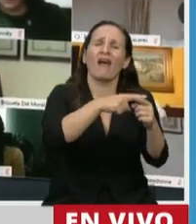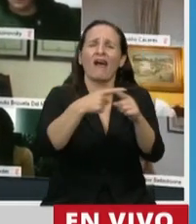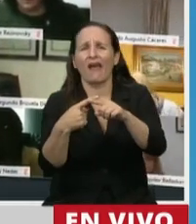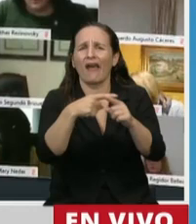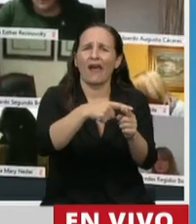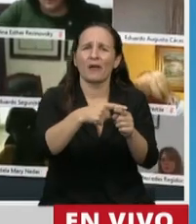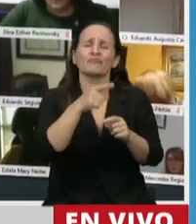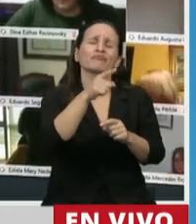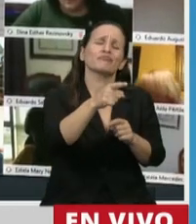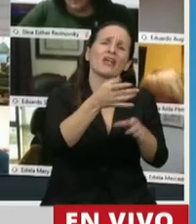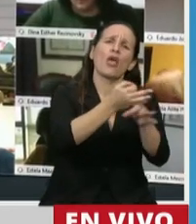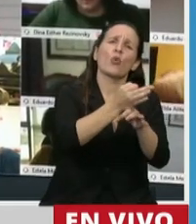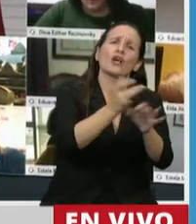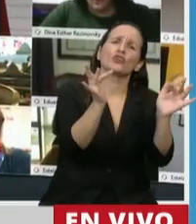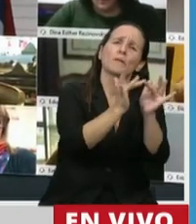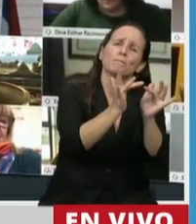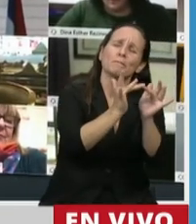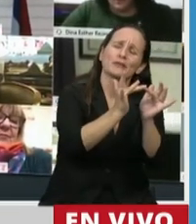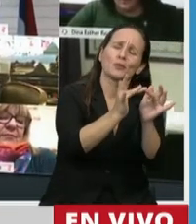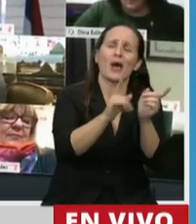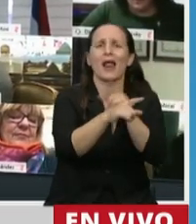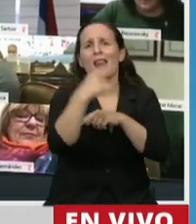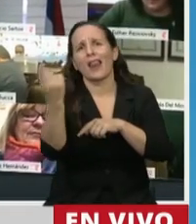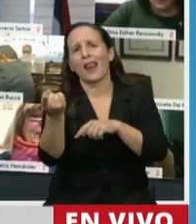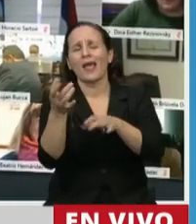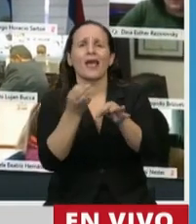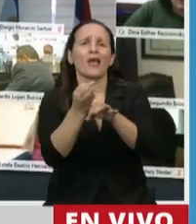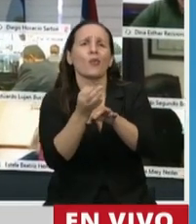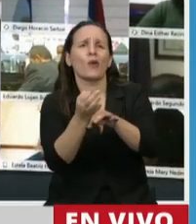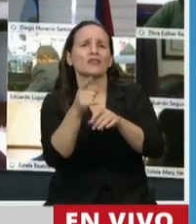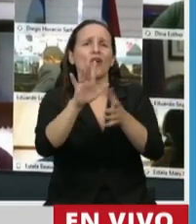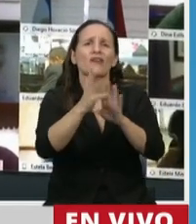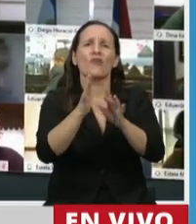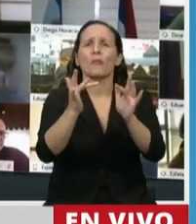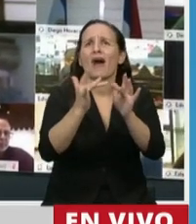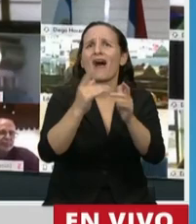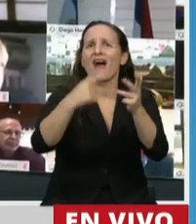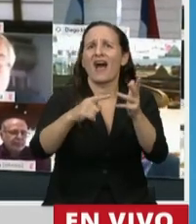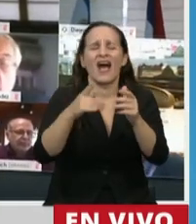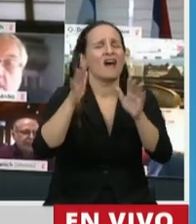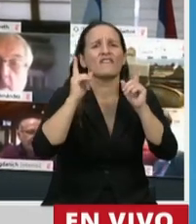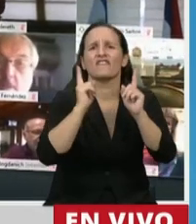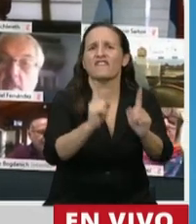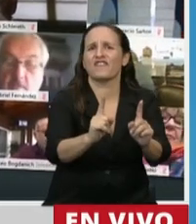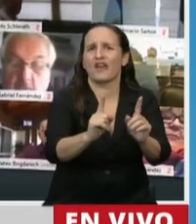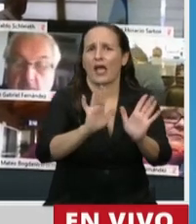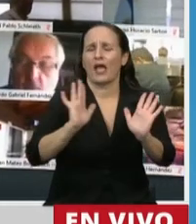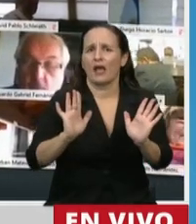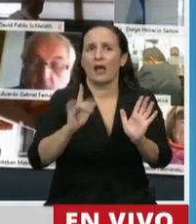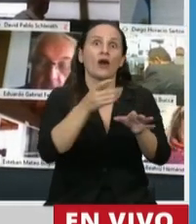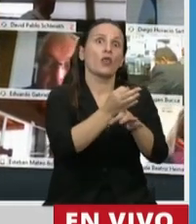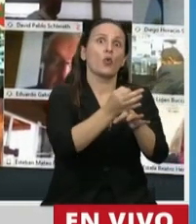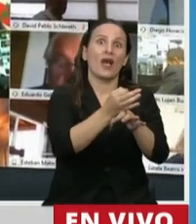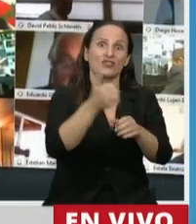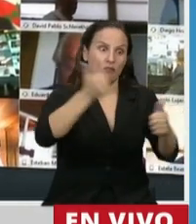educación virtual, si la conectividad vino para quedarse, vino para complementar a la